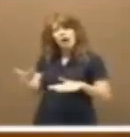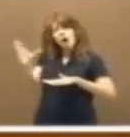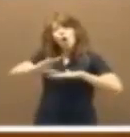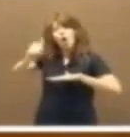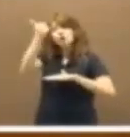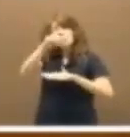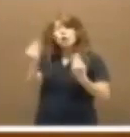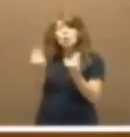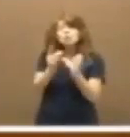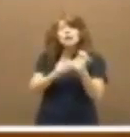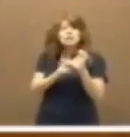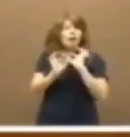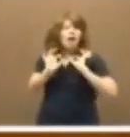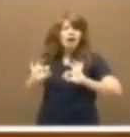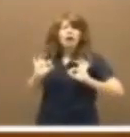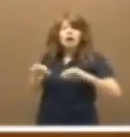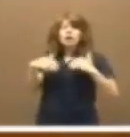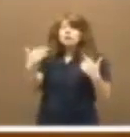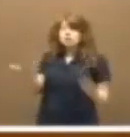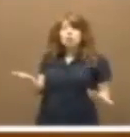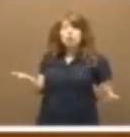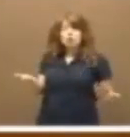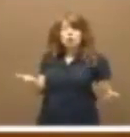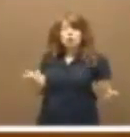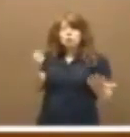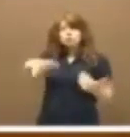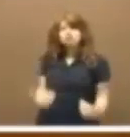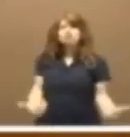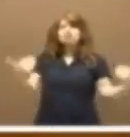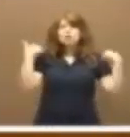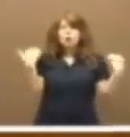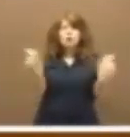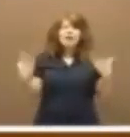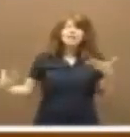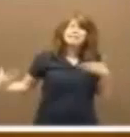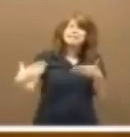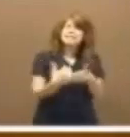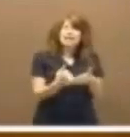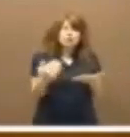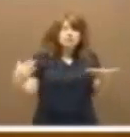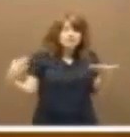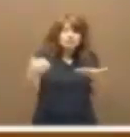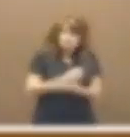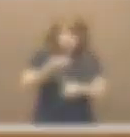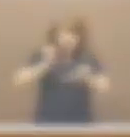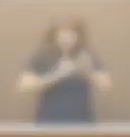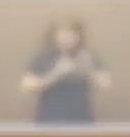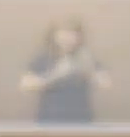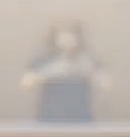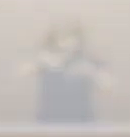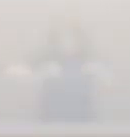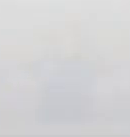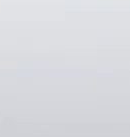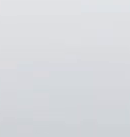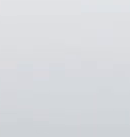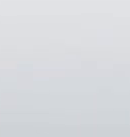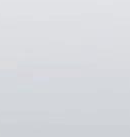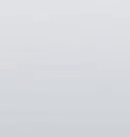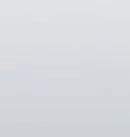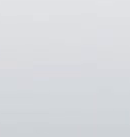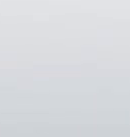el consejero de la Junta de Extremadura y, por tanto, es el responsable de todo lo que suceda en Extremadura a partir de ahora.